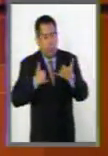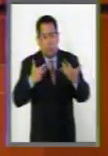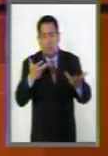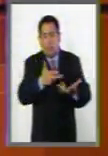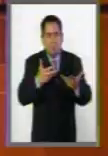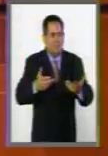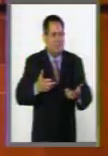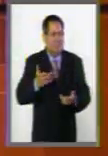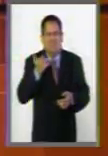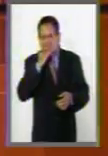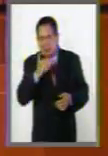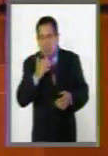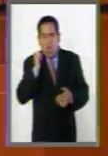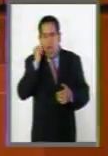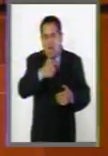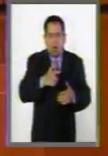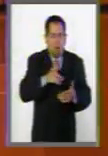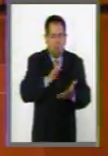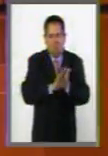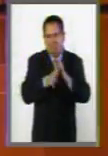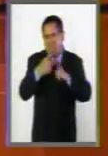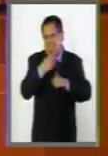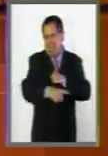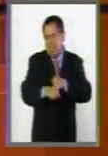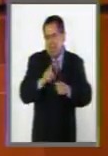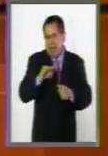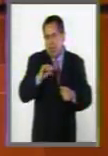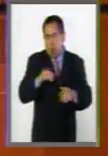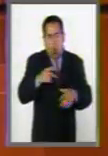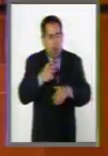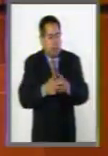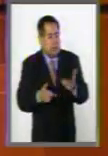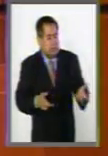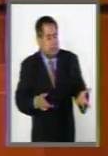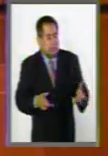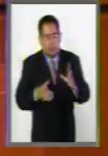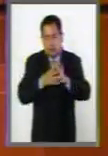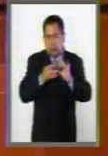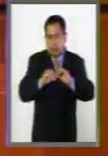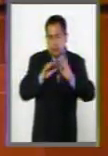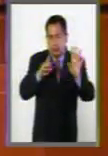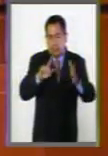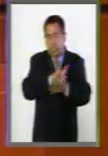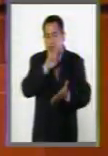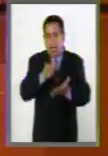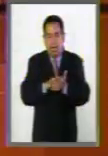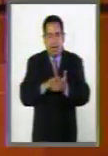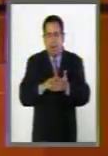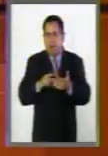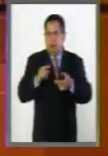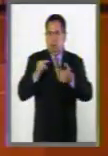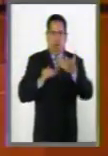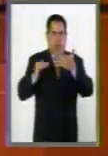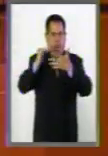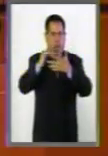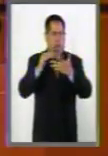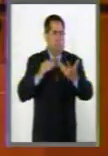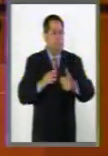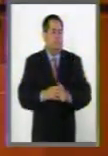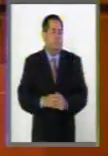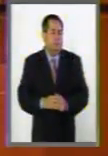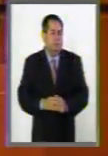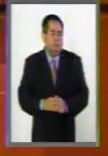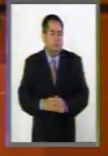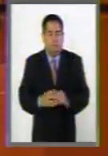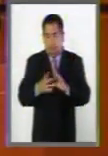conductas o hechos tipificados como delitos, o que están descritas o contenidas en las leyes penales, tanto